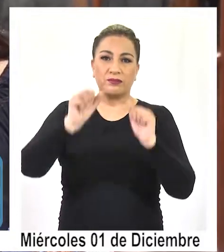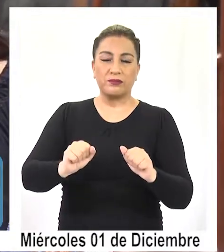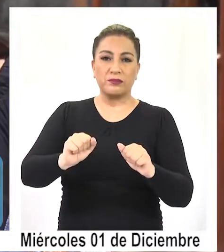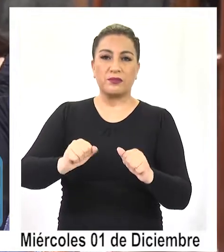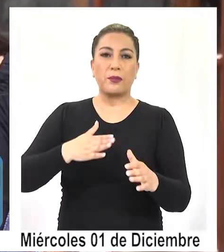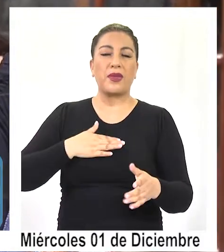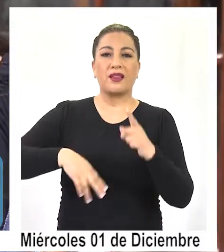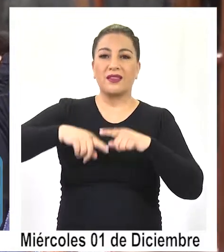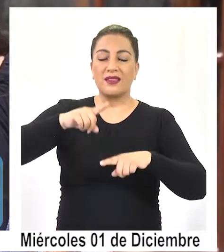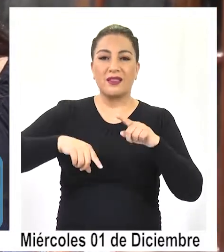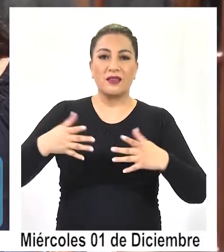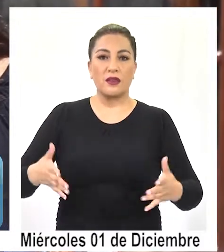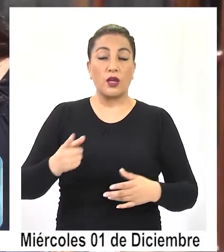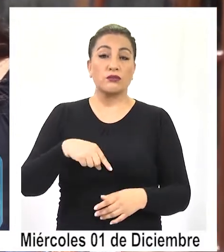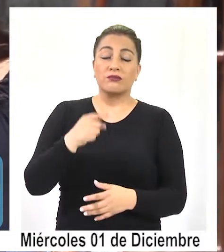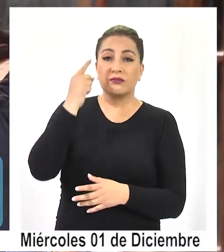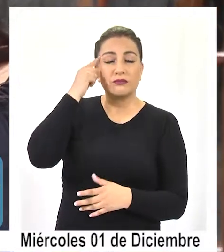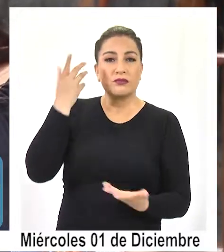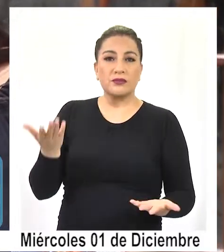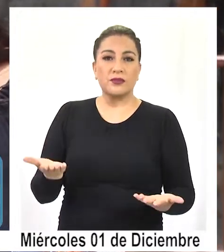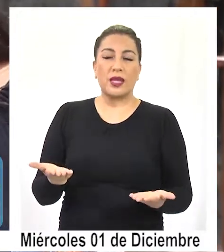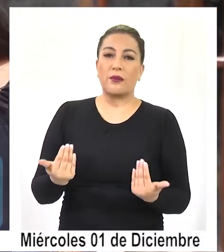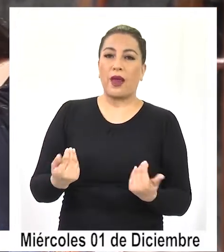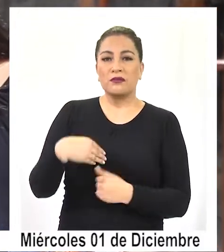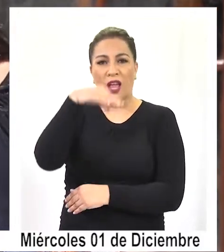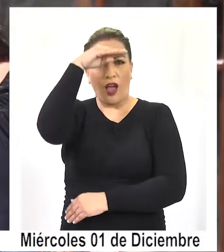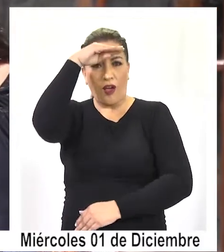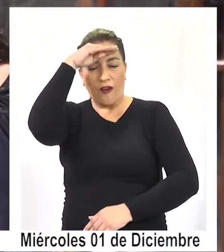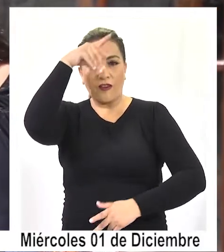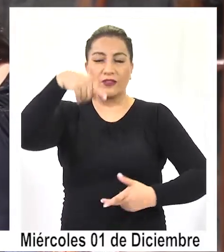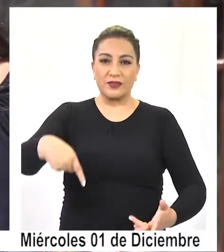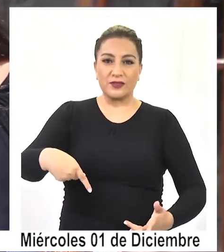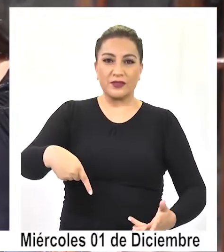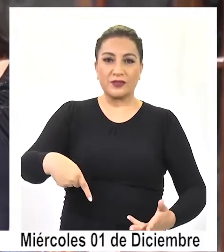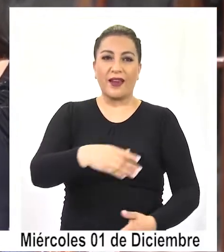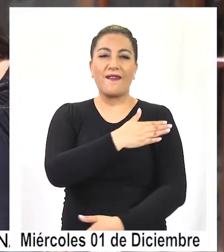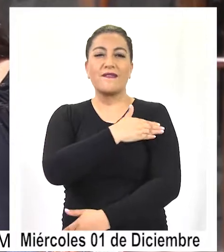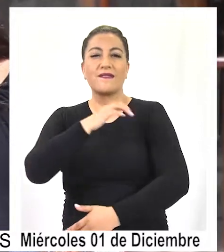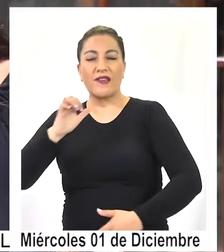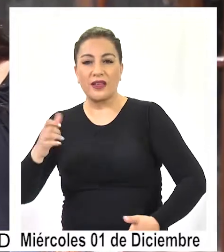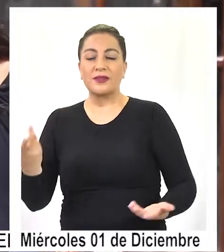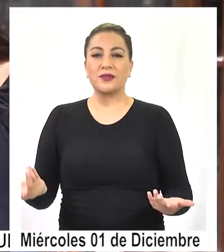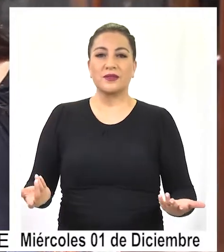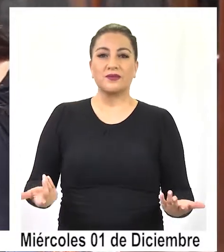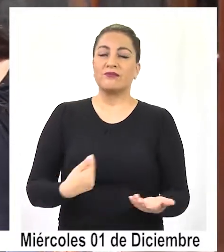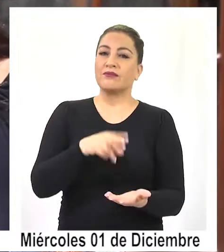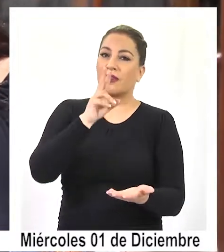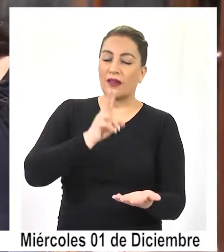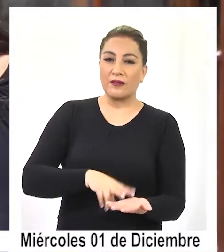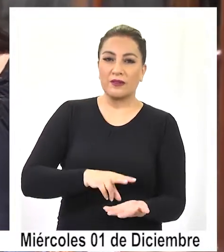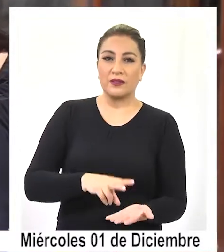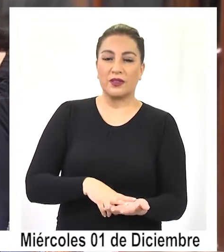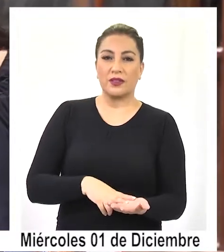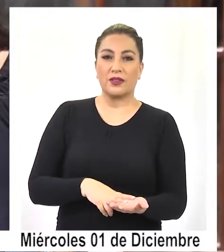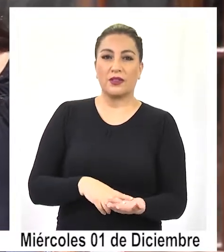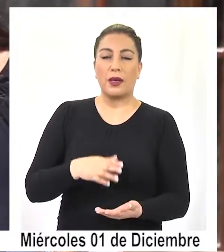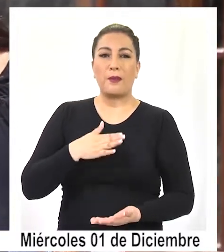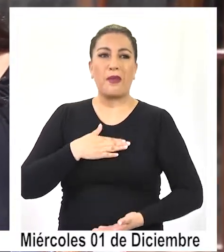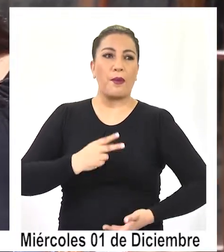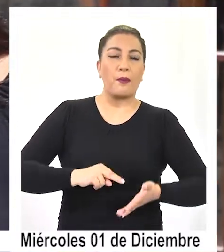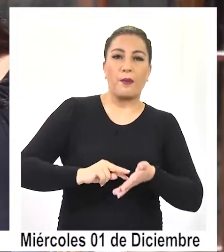territorio y esperamos y tenemos la confianza y tenemos la fe de que realmente nuestras